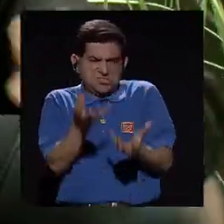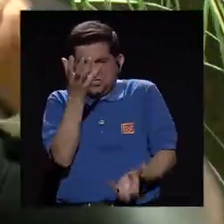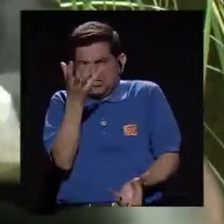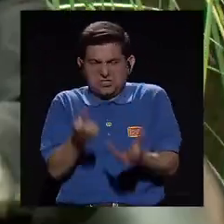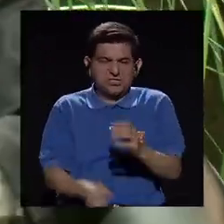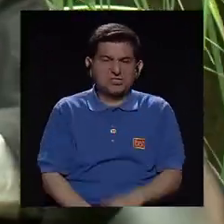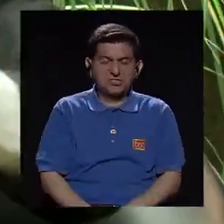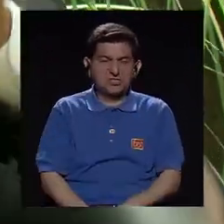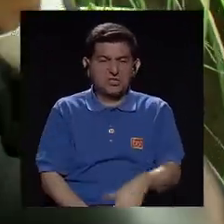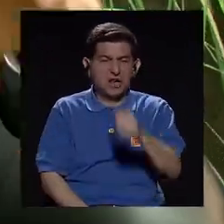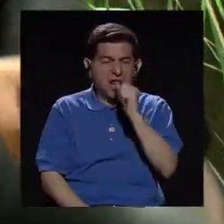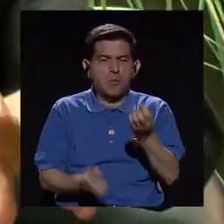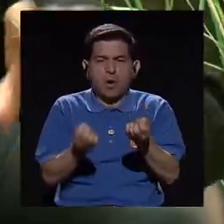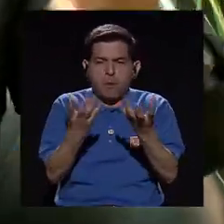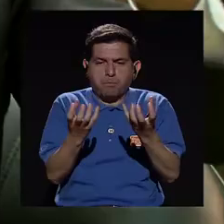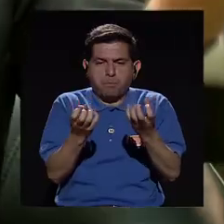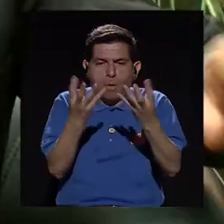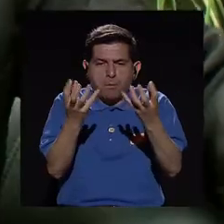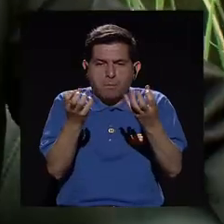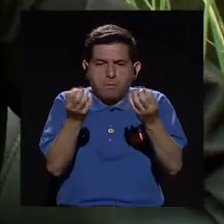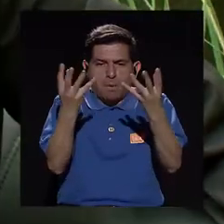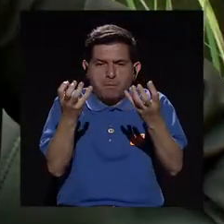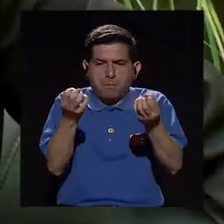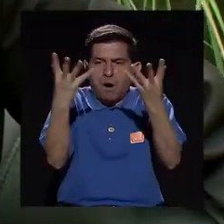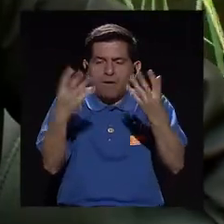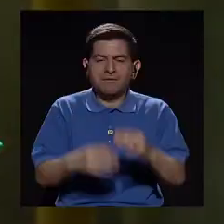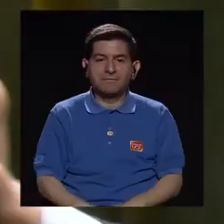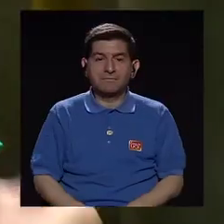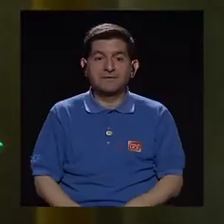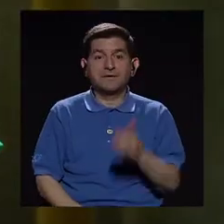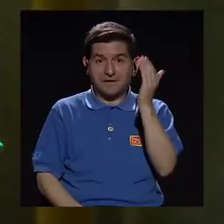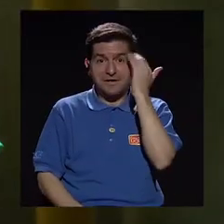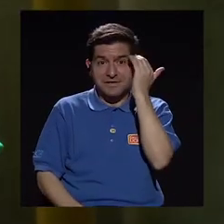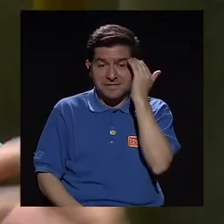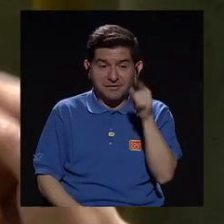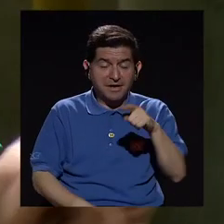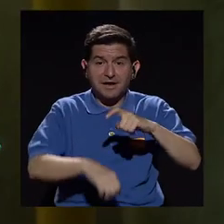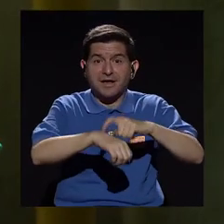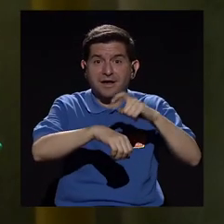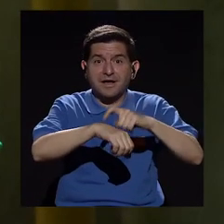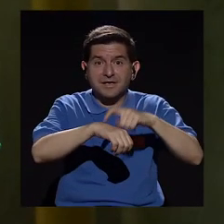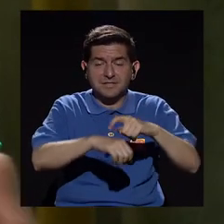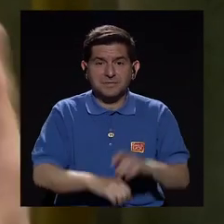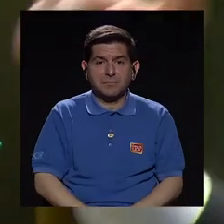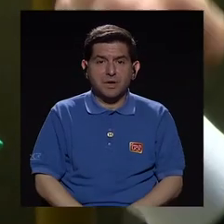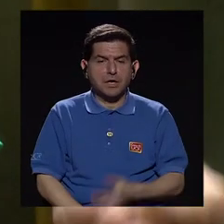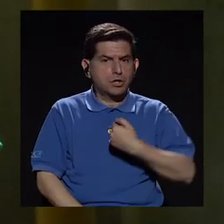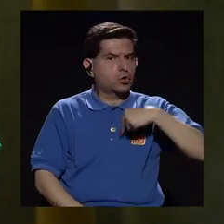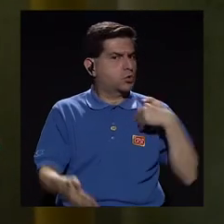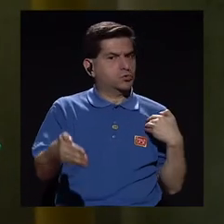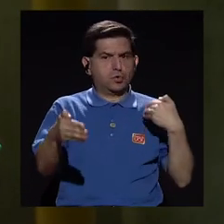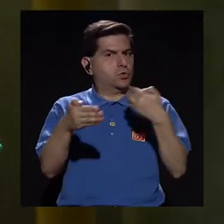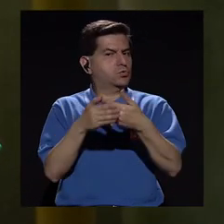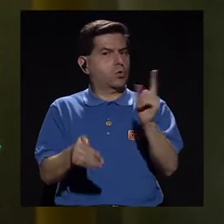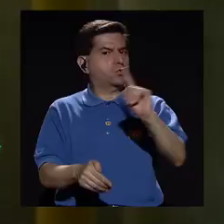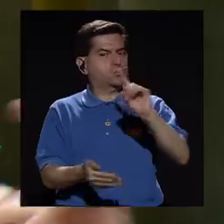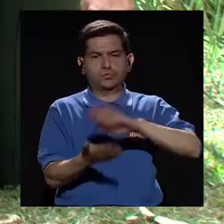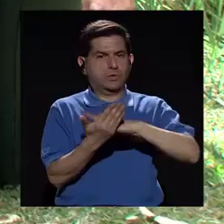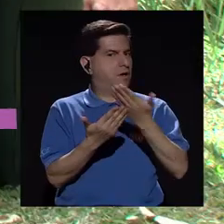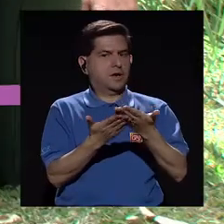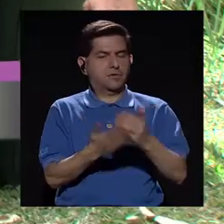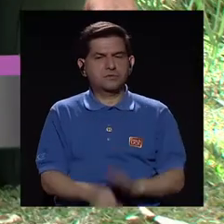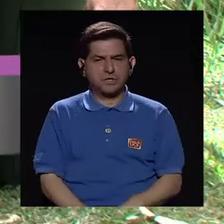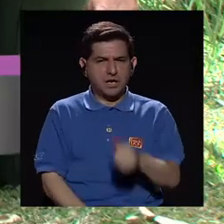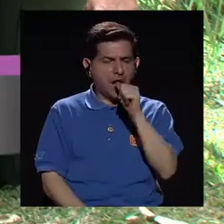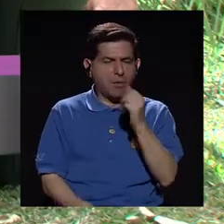fuego y el agua, ¡pof, pof, pof, pof! hacia borbollones. Y ya sabemos los niños que cuando el agua hacia borbollones no nos acerquemos a la cocina